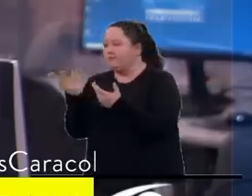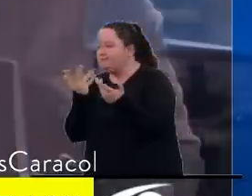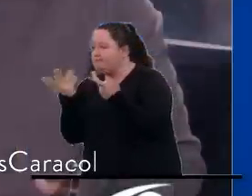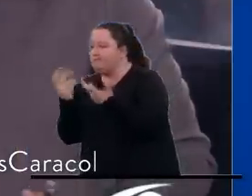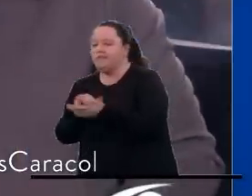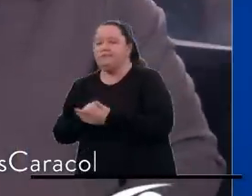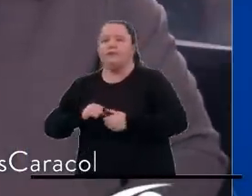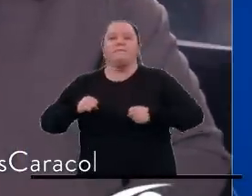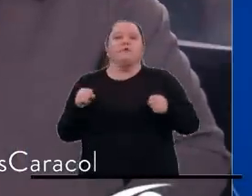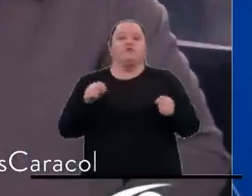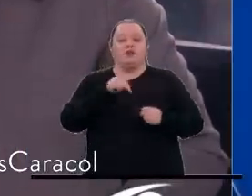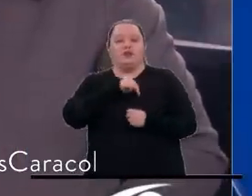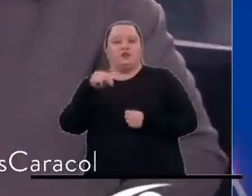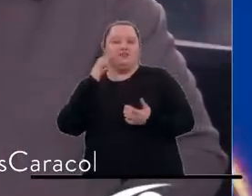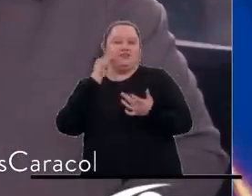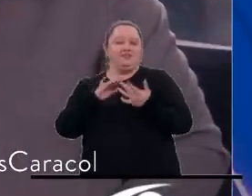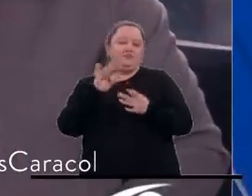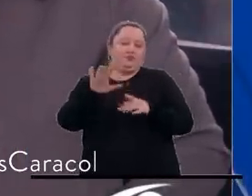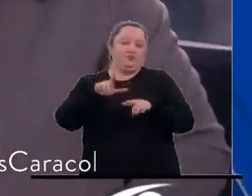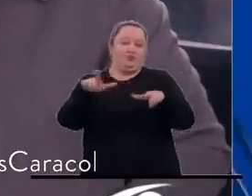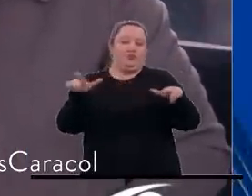de Bogotá, Sala de Redacción, Pablo Arango Robledo, Noticias Caracol.